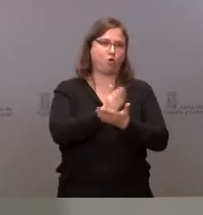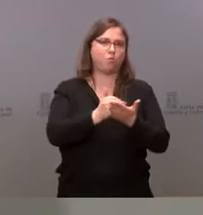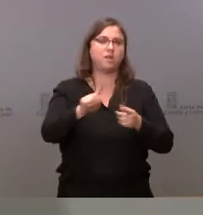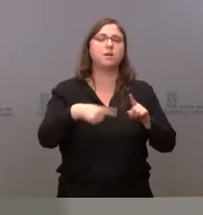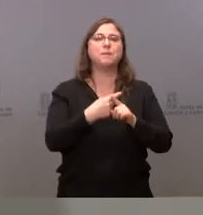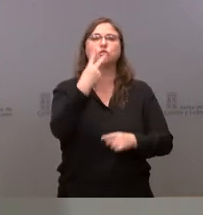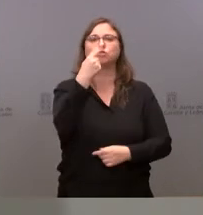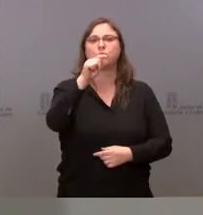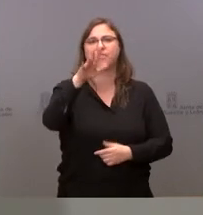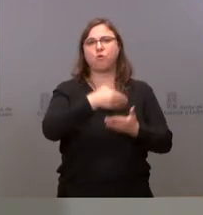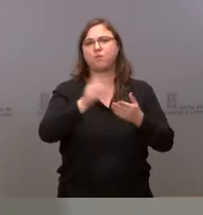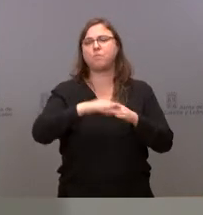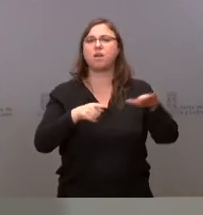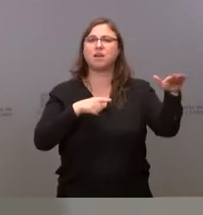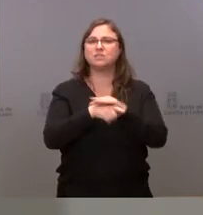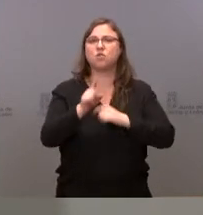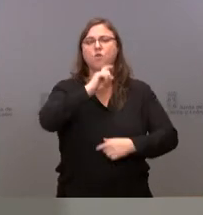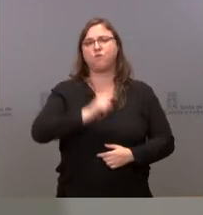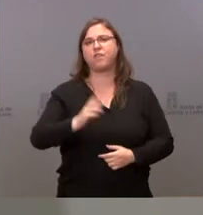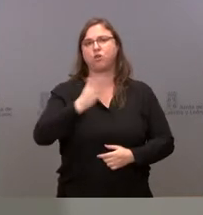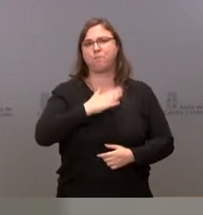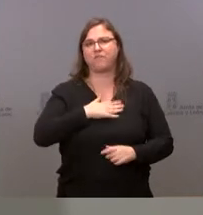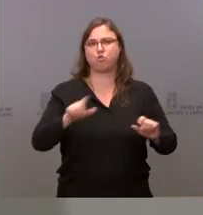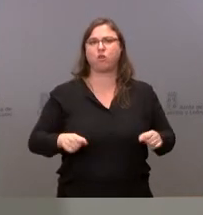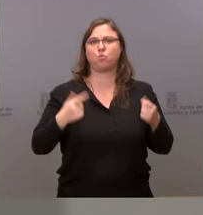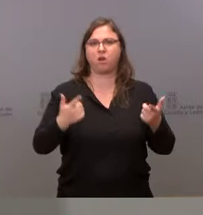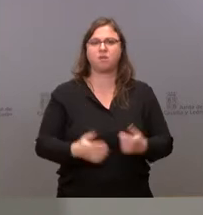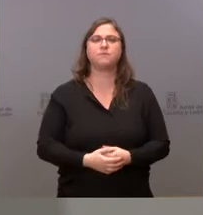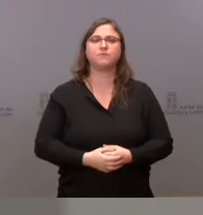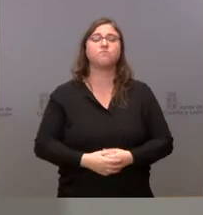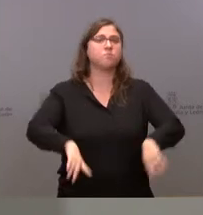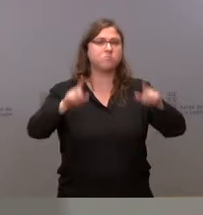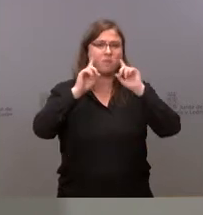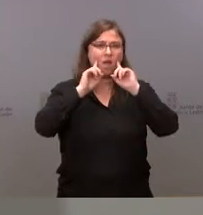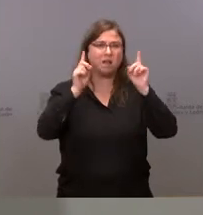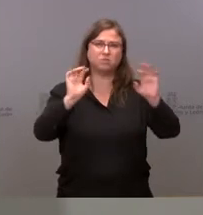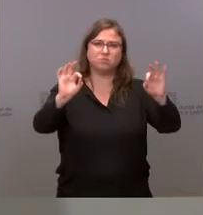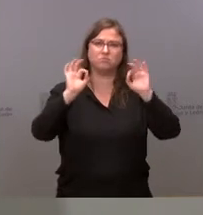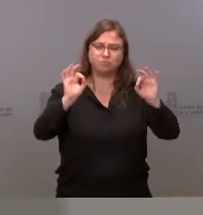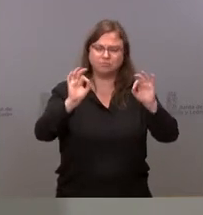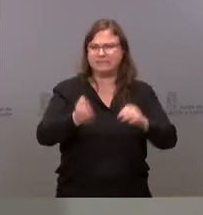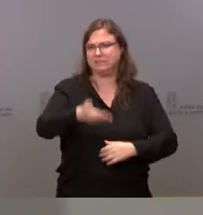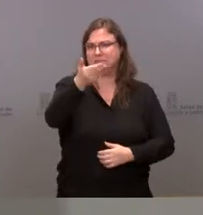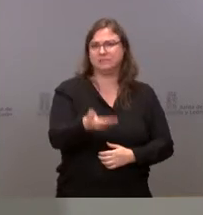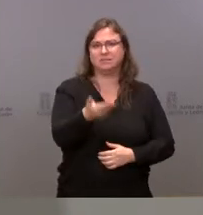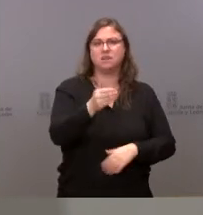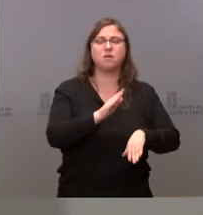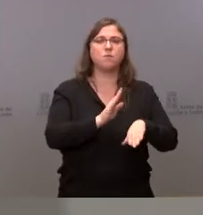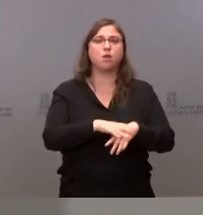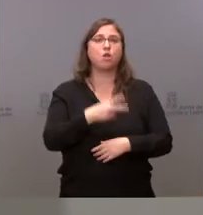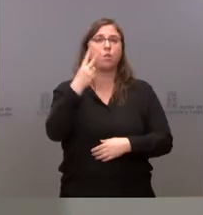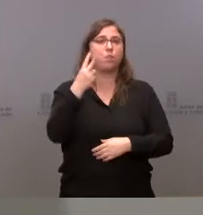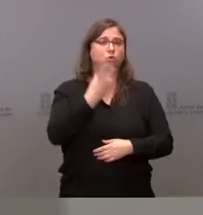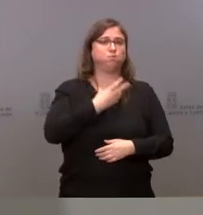,5 millones para la gestión de la Fundación del Patrimonio Natural. En el caso concreto, y esto es muy importante, de nuevos